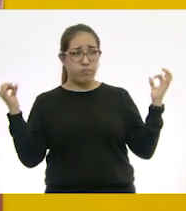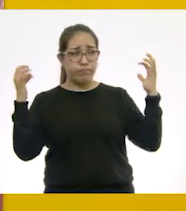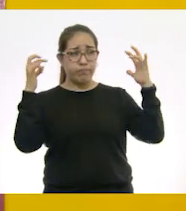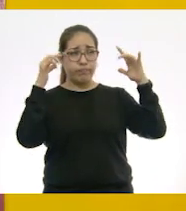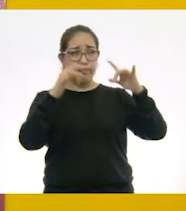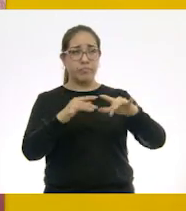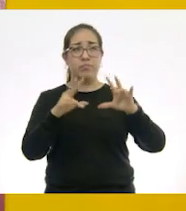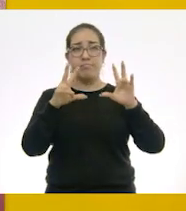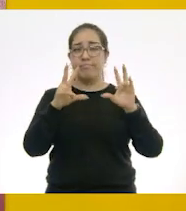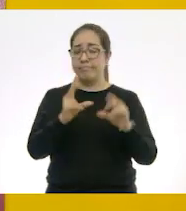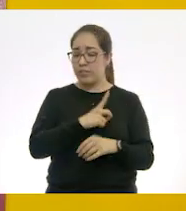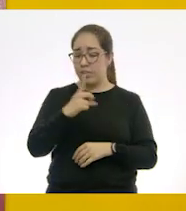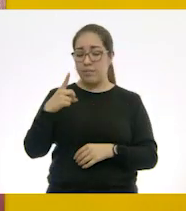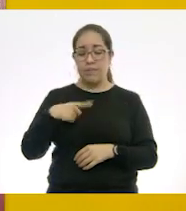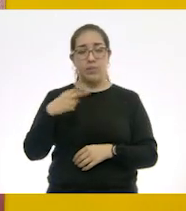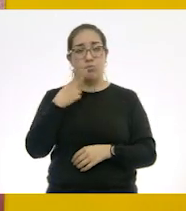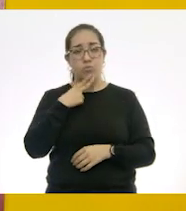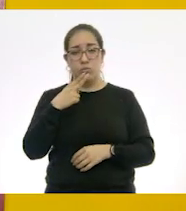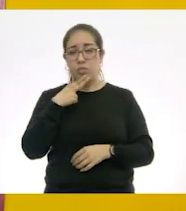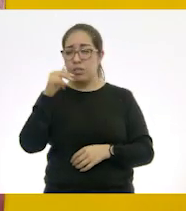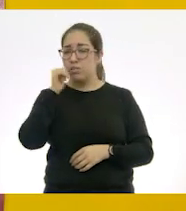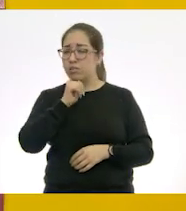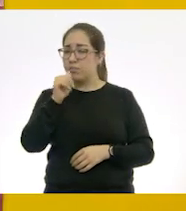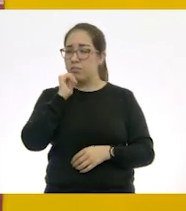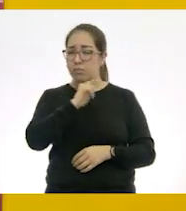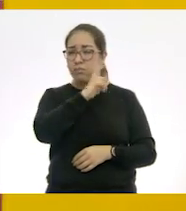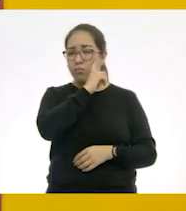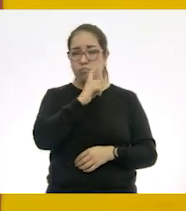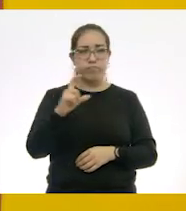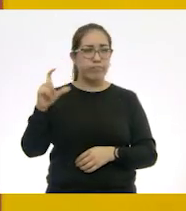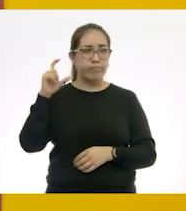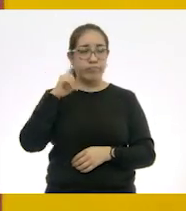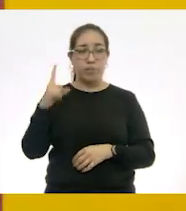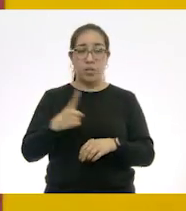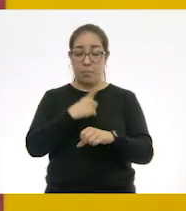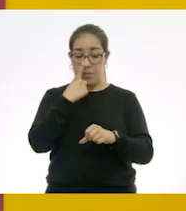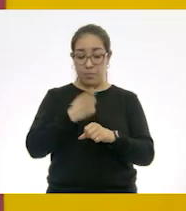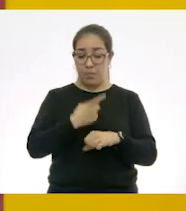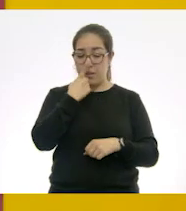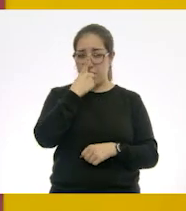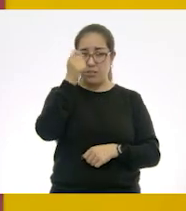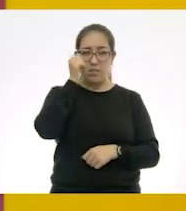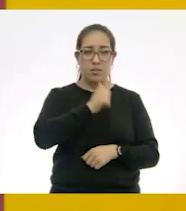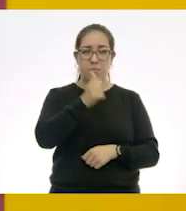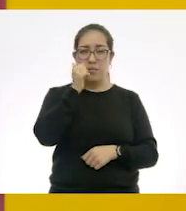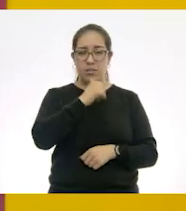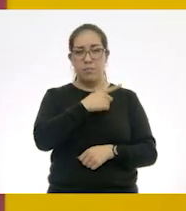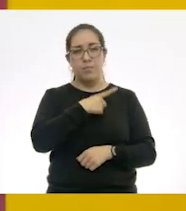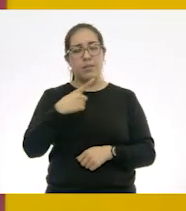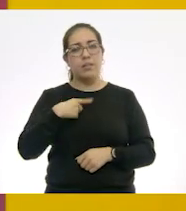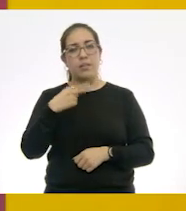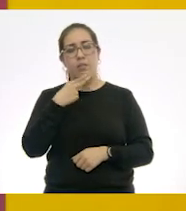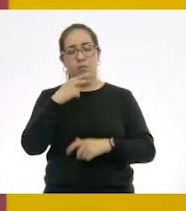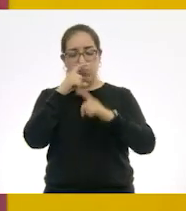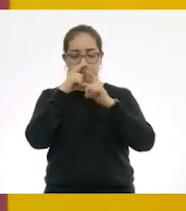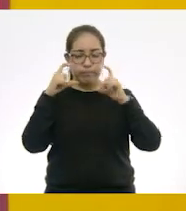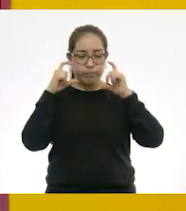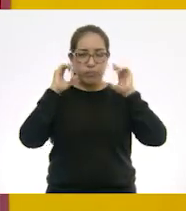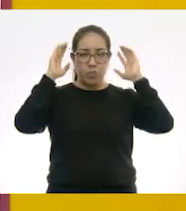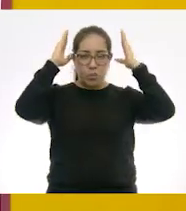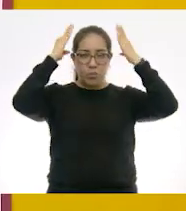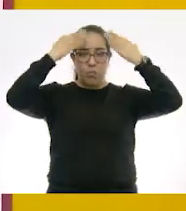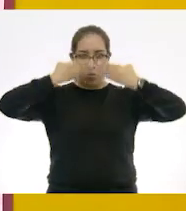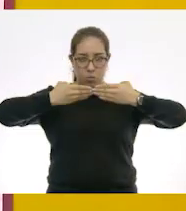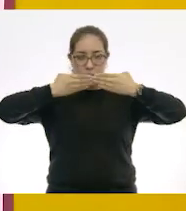pintorerías u otro establecimiento relacionado. En la primera imagen dice, usa siempre cubrebocas, careta o gogles.